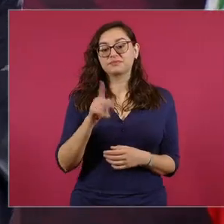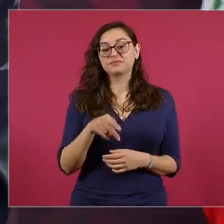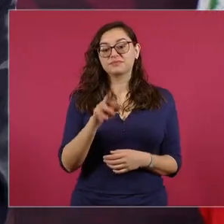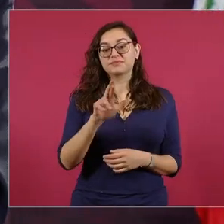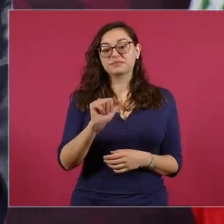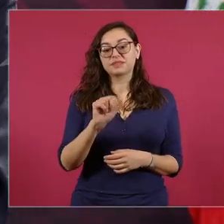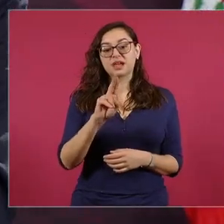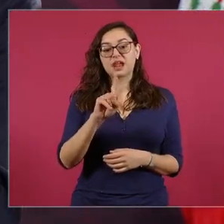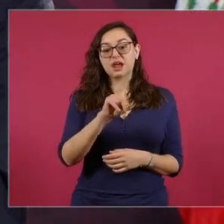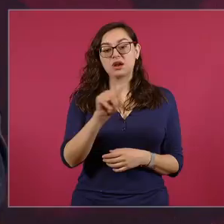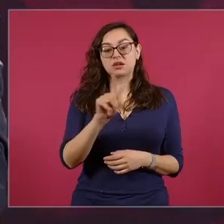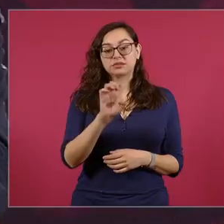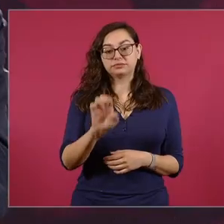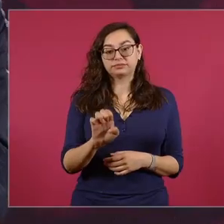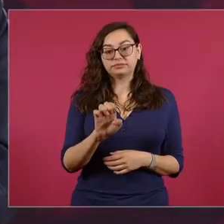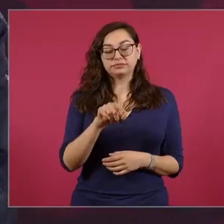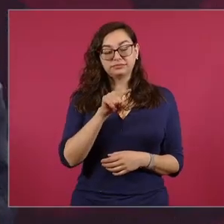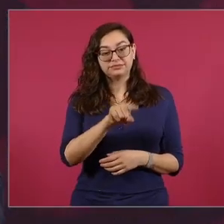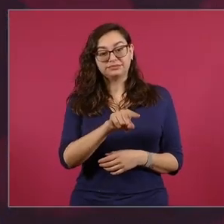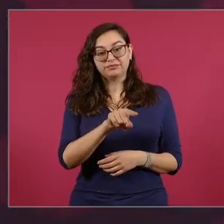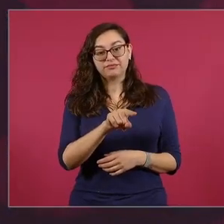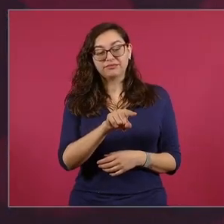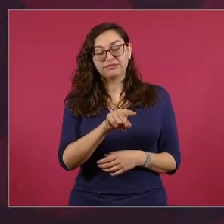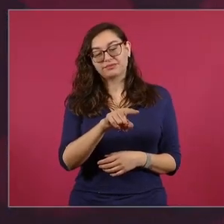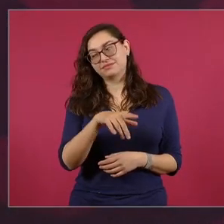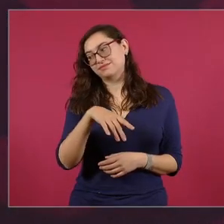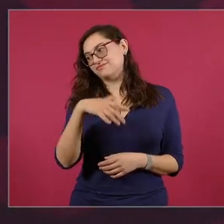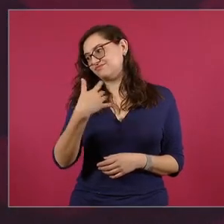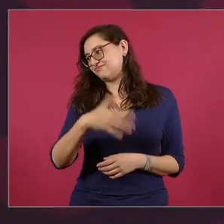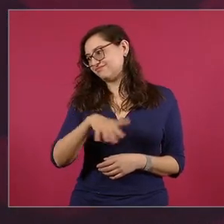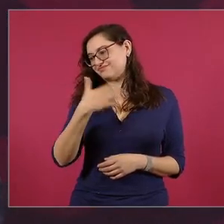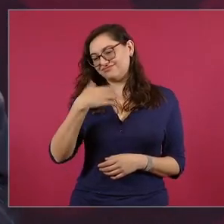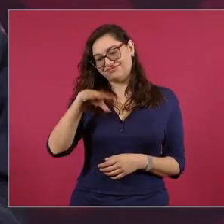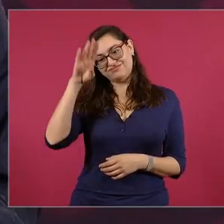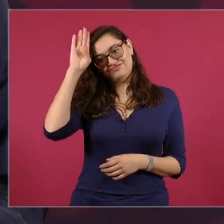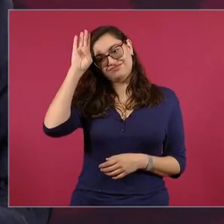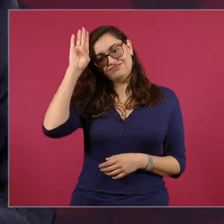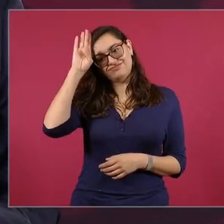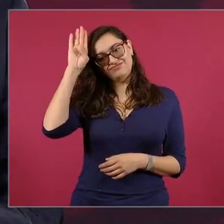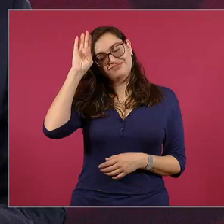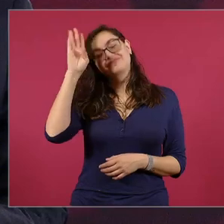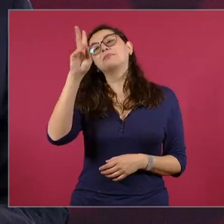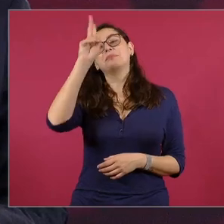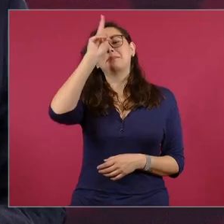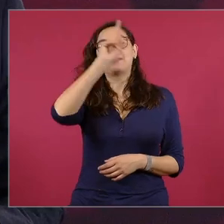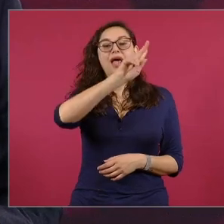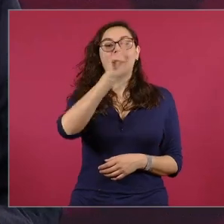que esa sí es de campeonato,